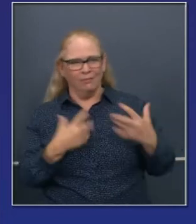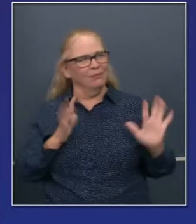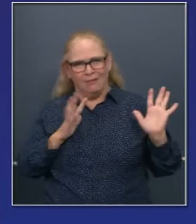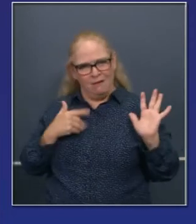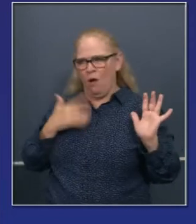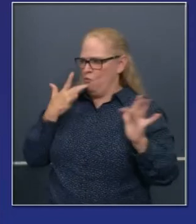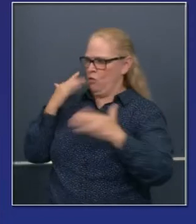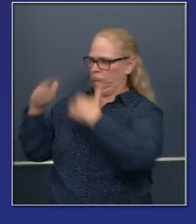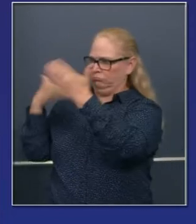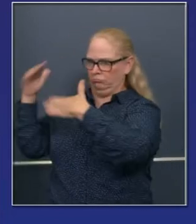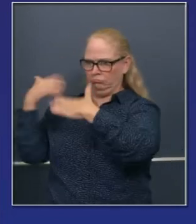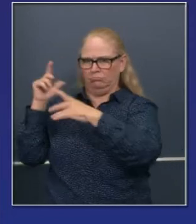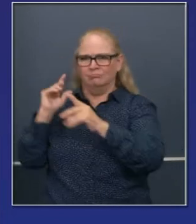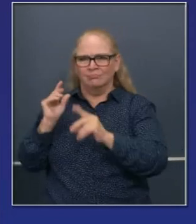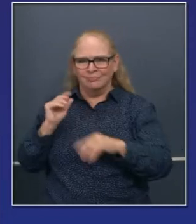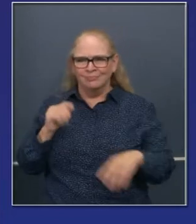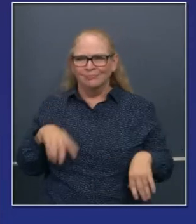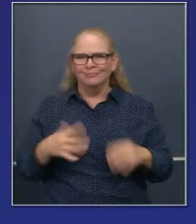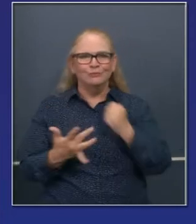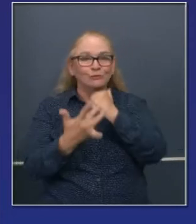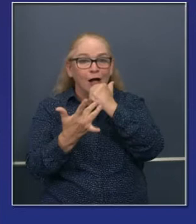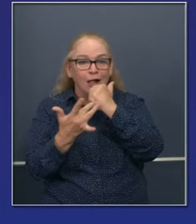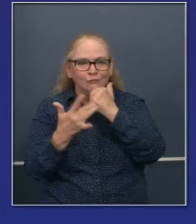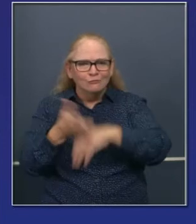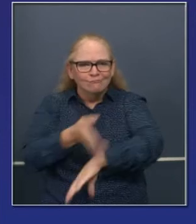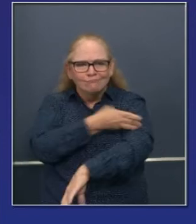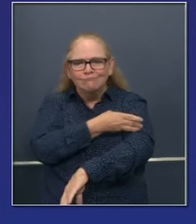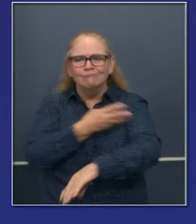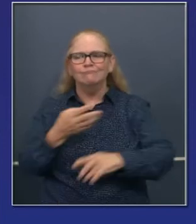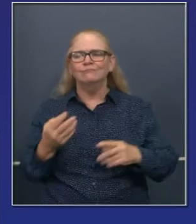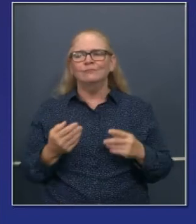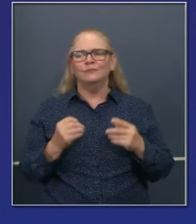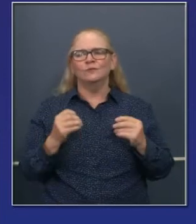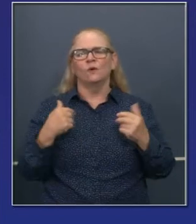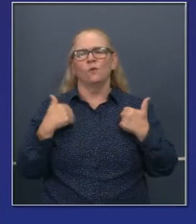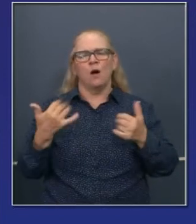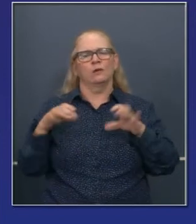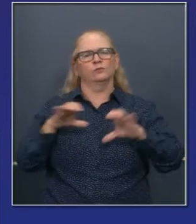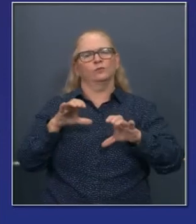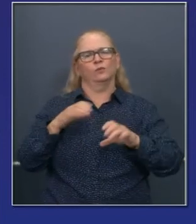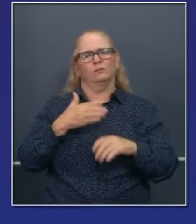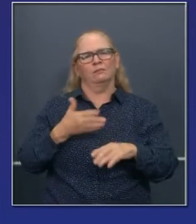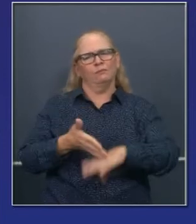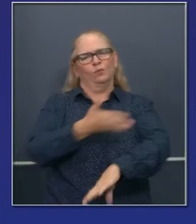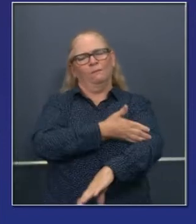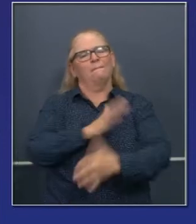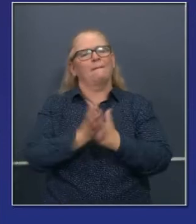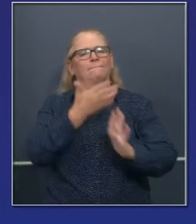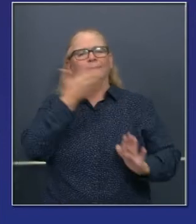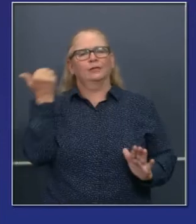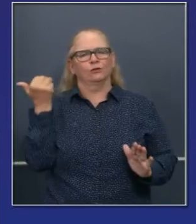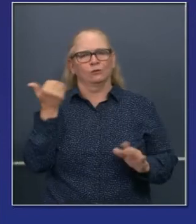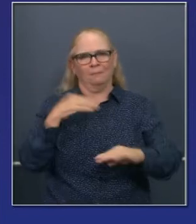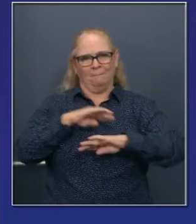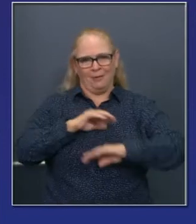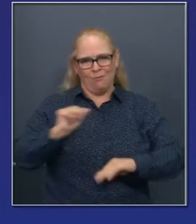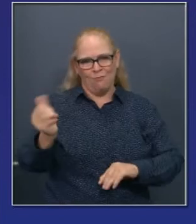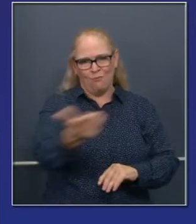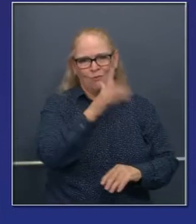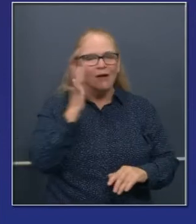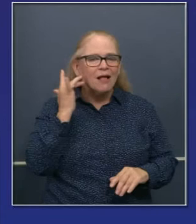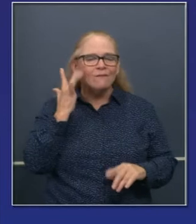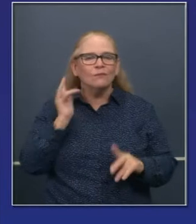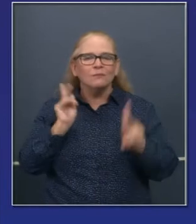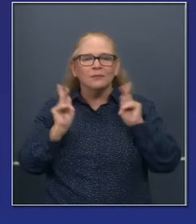emprendedor, destruyendo silos y procesos para hacer más, mejor y ayudarle a ustedes a ser más